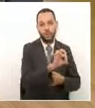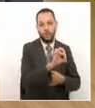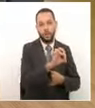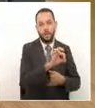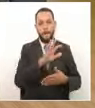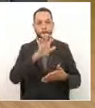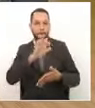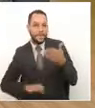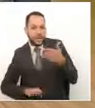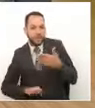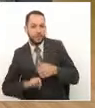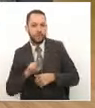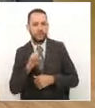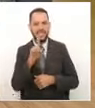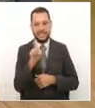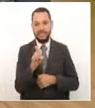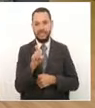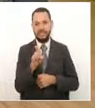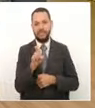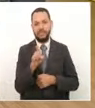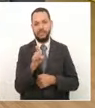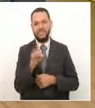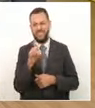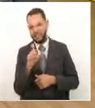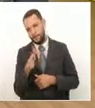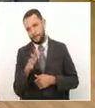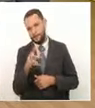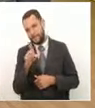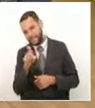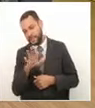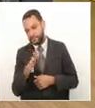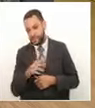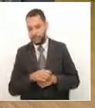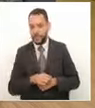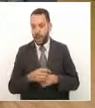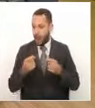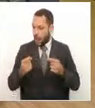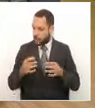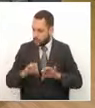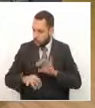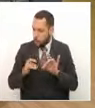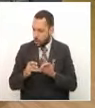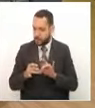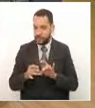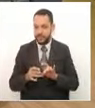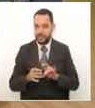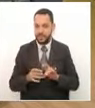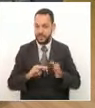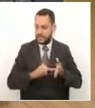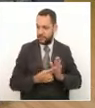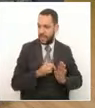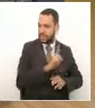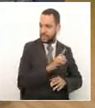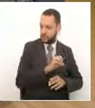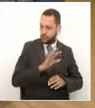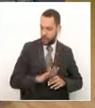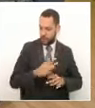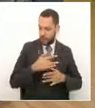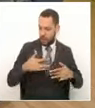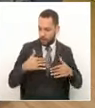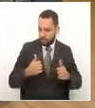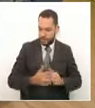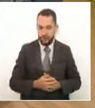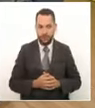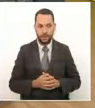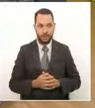menos, menos, menos, bueno, ya, yo creo que son estos, y menos 105 recuperados. O sea,